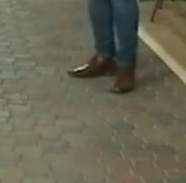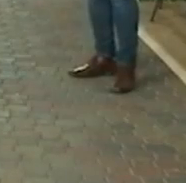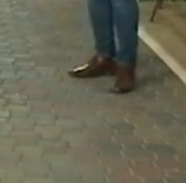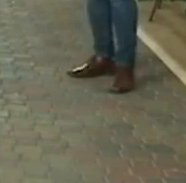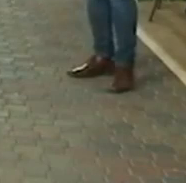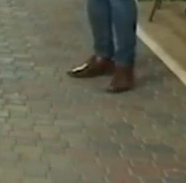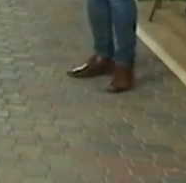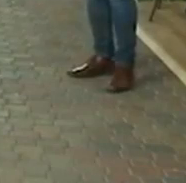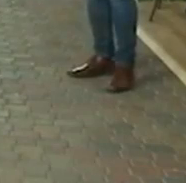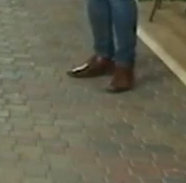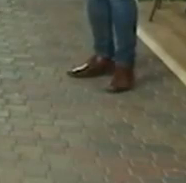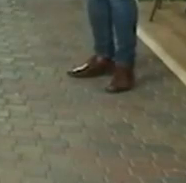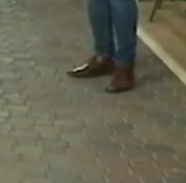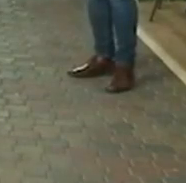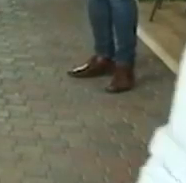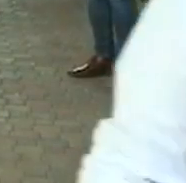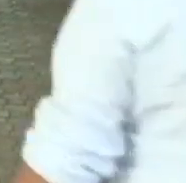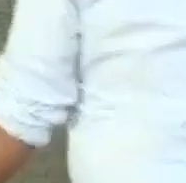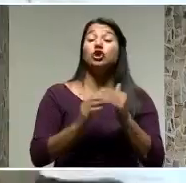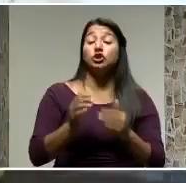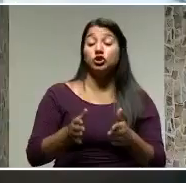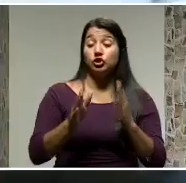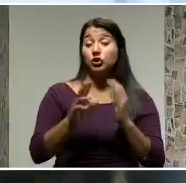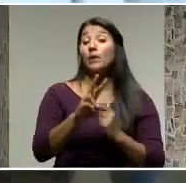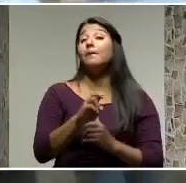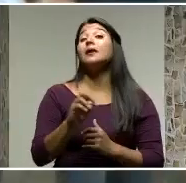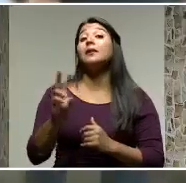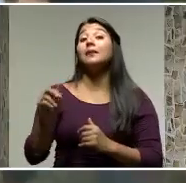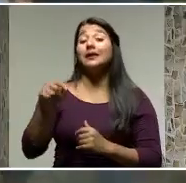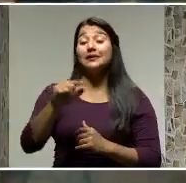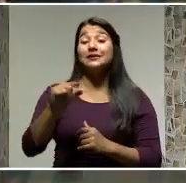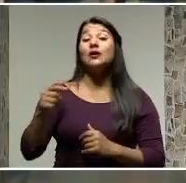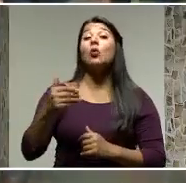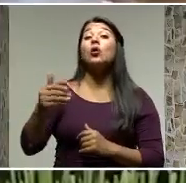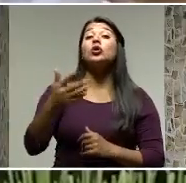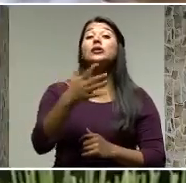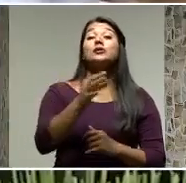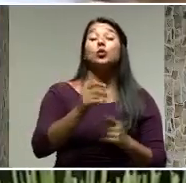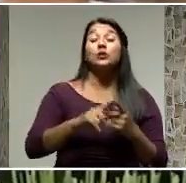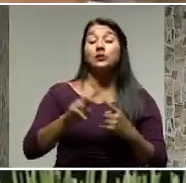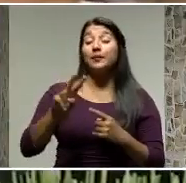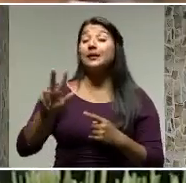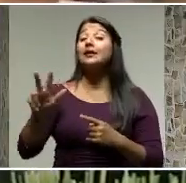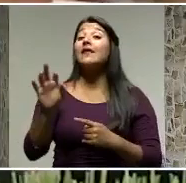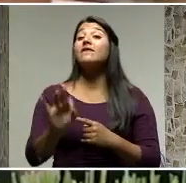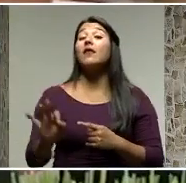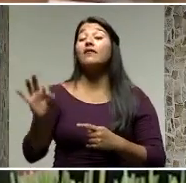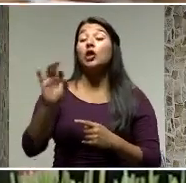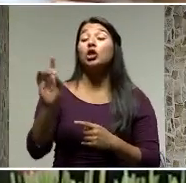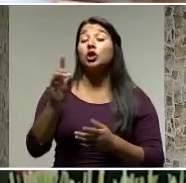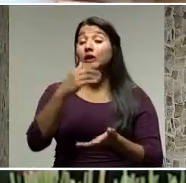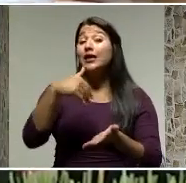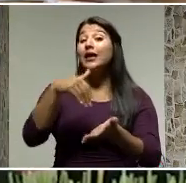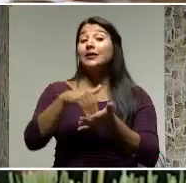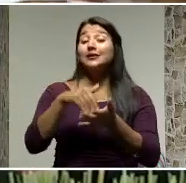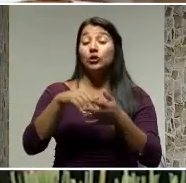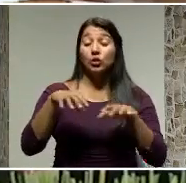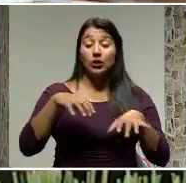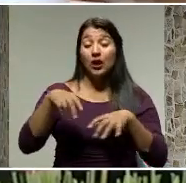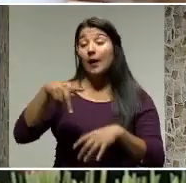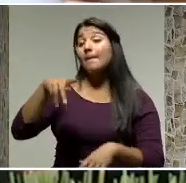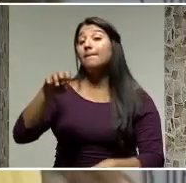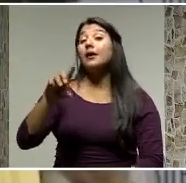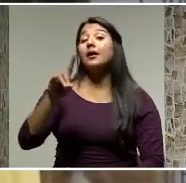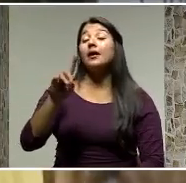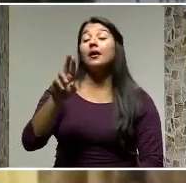La Expo Construcción 2020 se realizará esta semana del 19 al 23 de febrero en el Centro de Eventos Pedregal en San